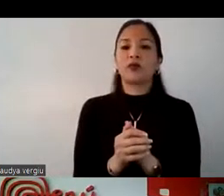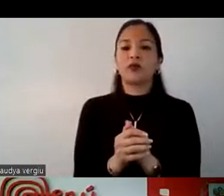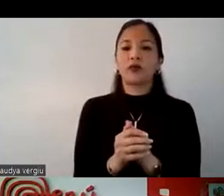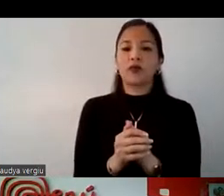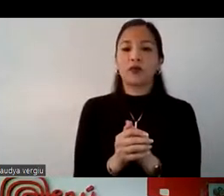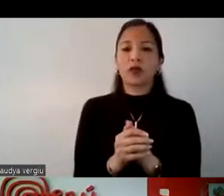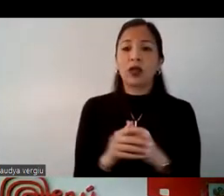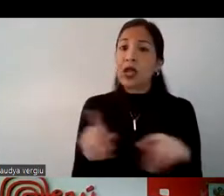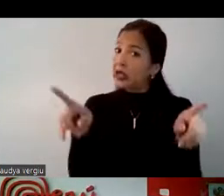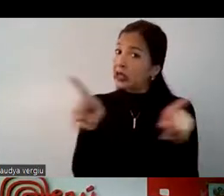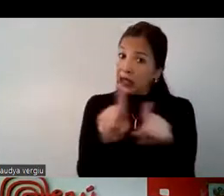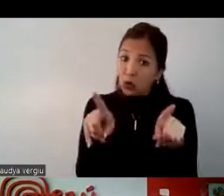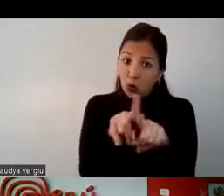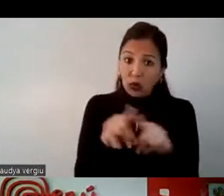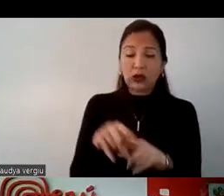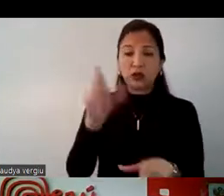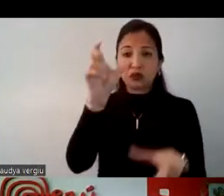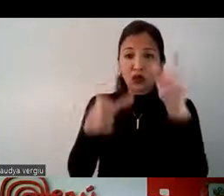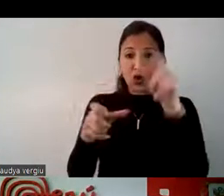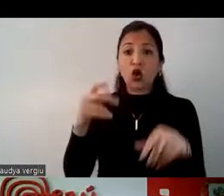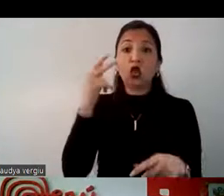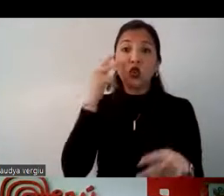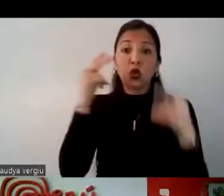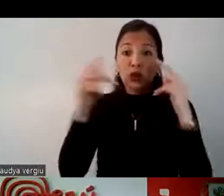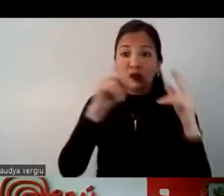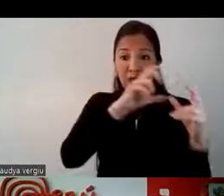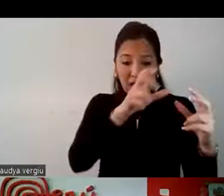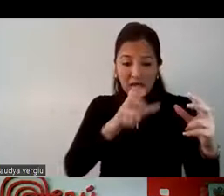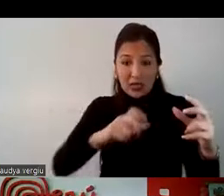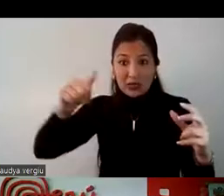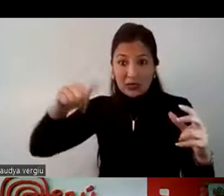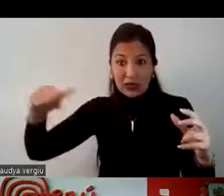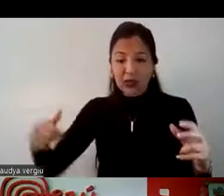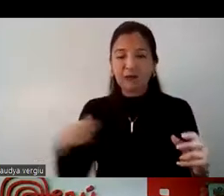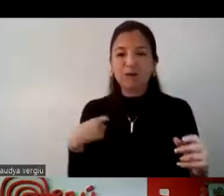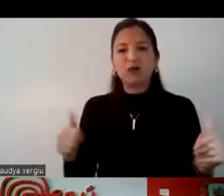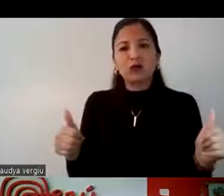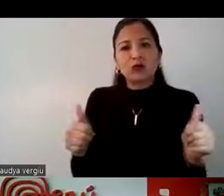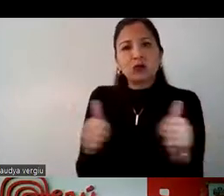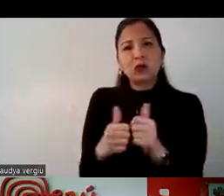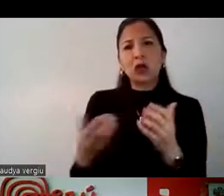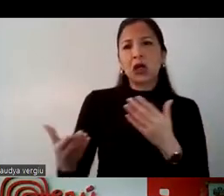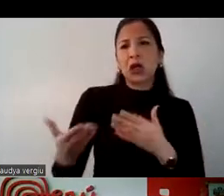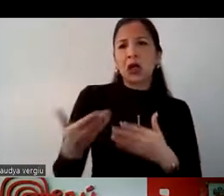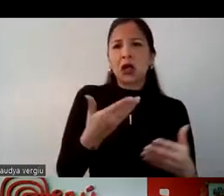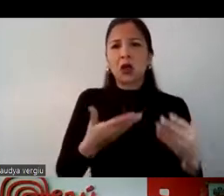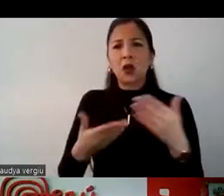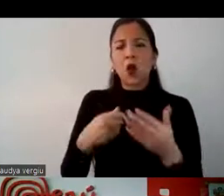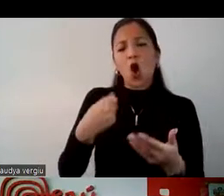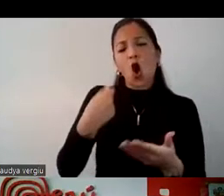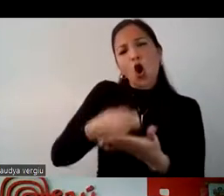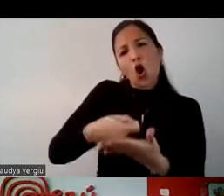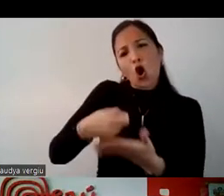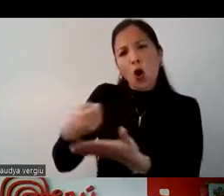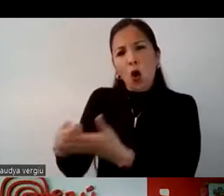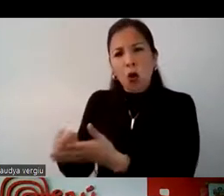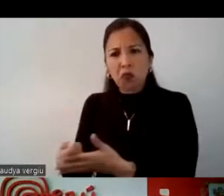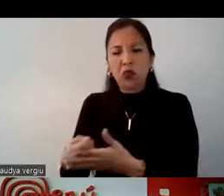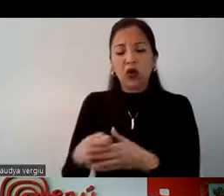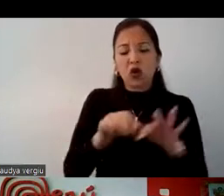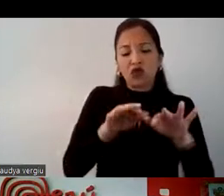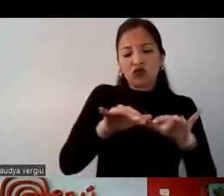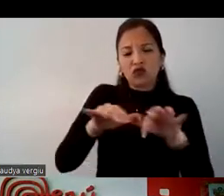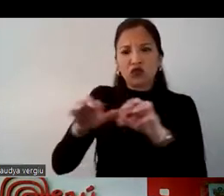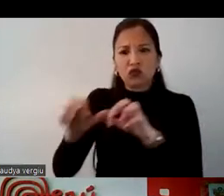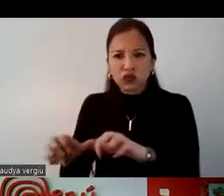De la misma forma que el turista de la sierra, se encuentran muy adecuados a todo lo que es las compras en línea, las reservas en línea,